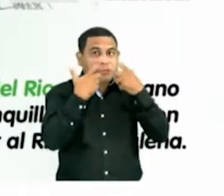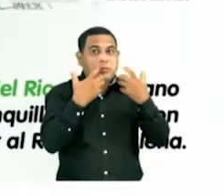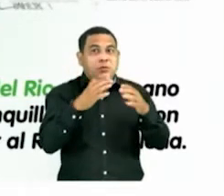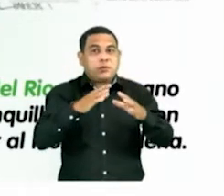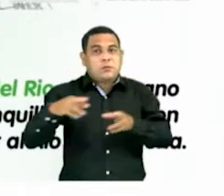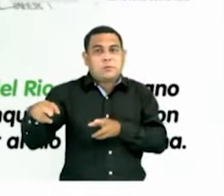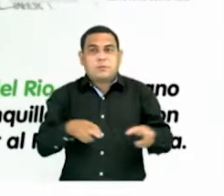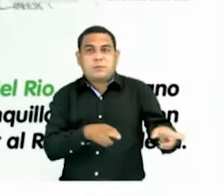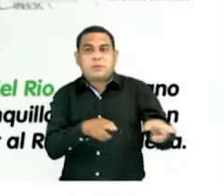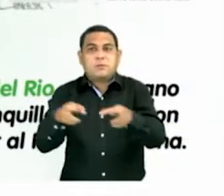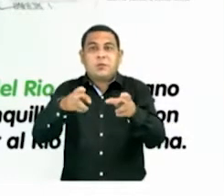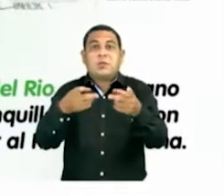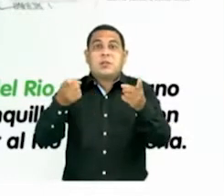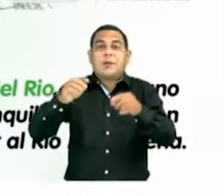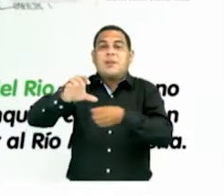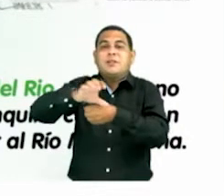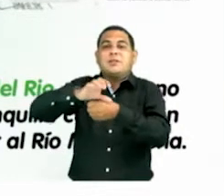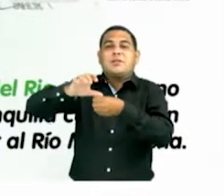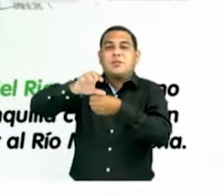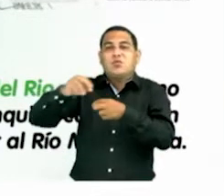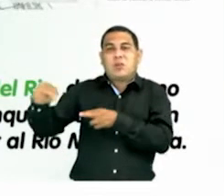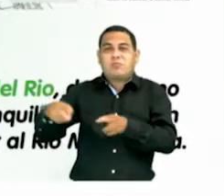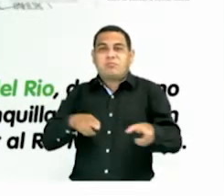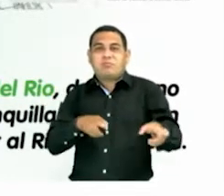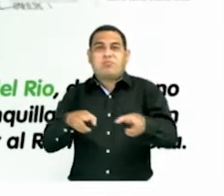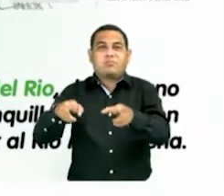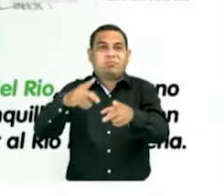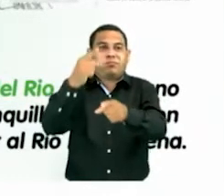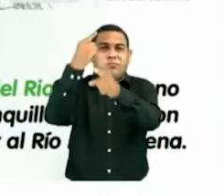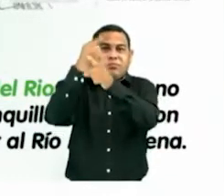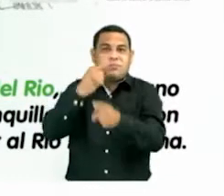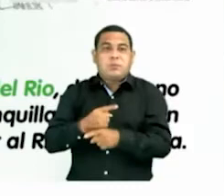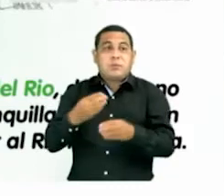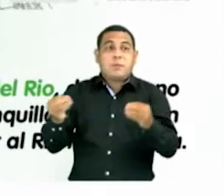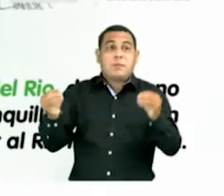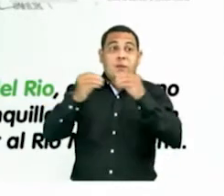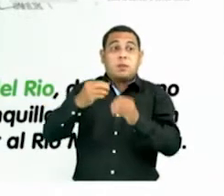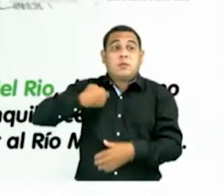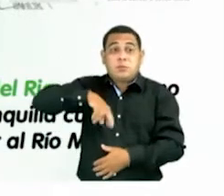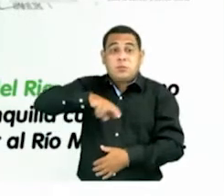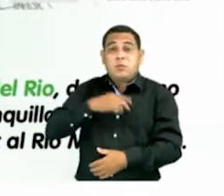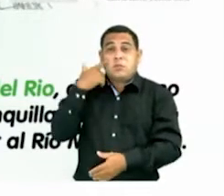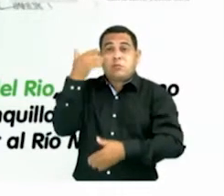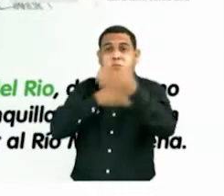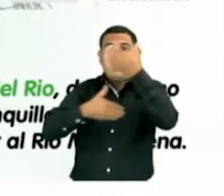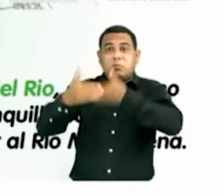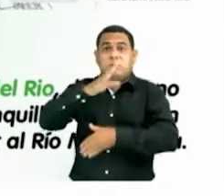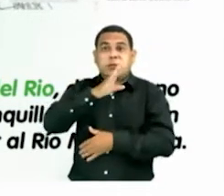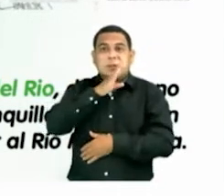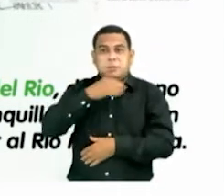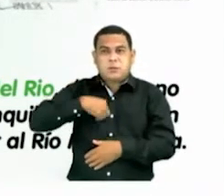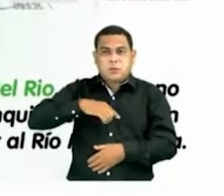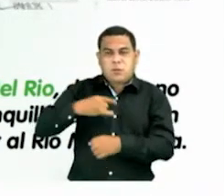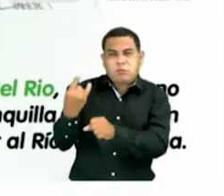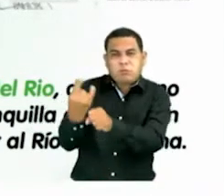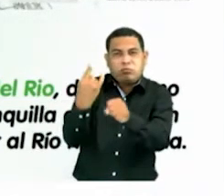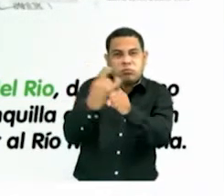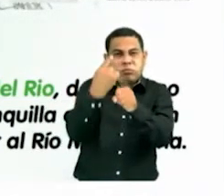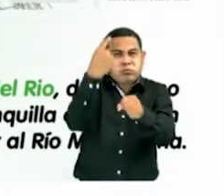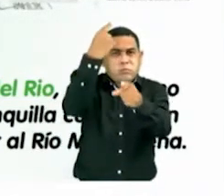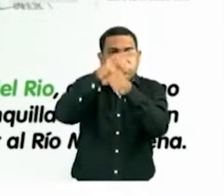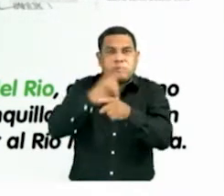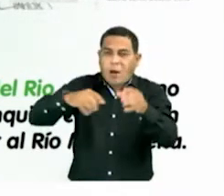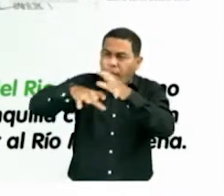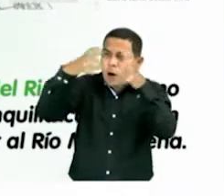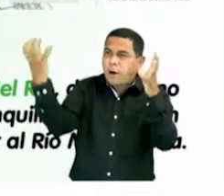llamado la ciudad del río. Y con EICOM creamos un plan maestro, o un plan zonal, que vamos a utilizar para maletear en